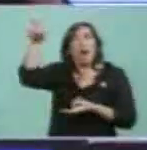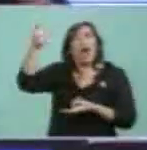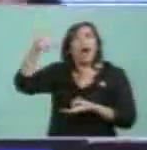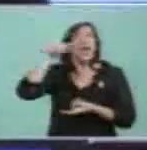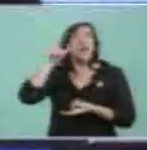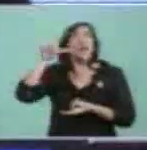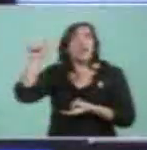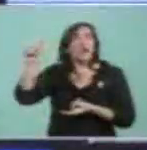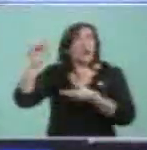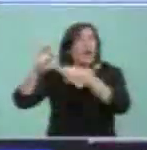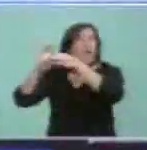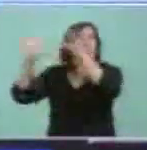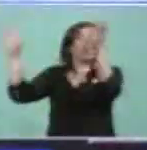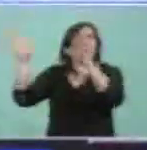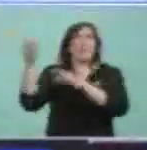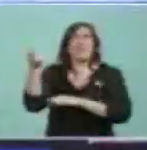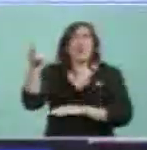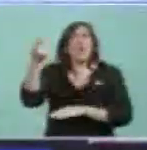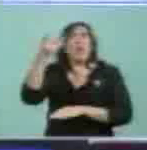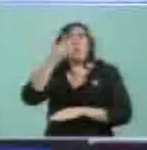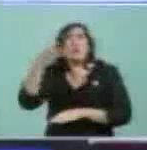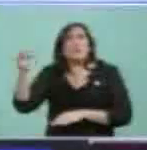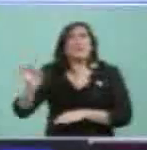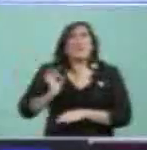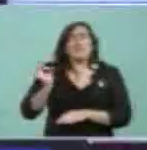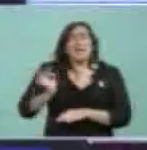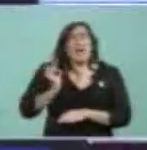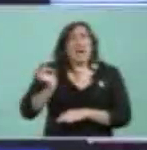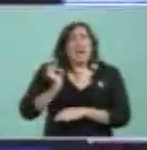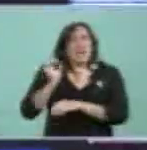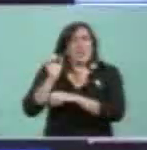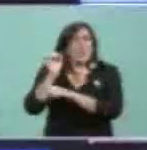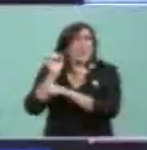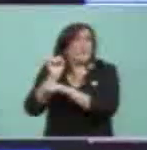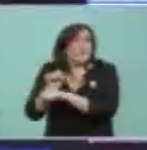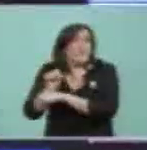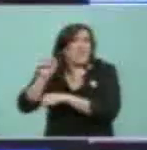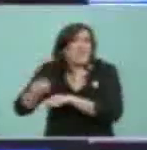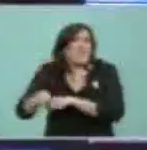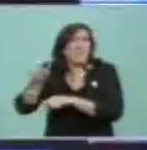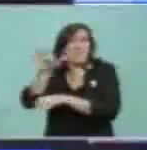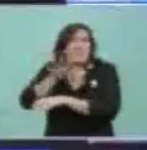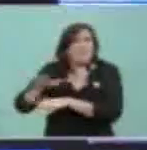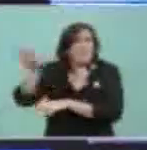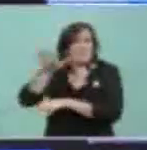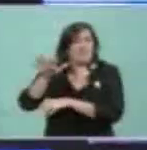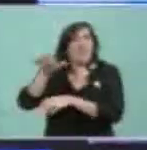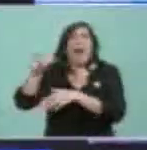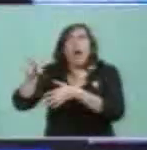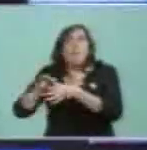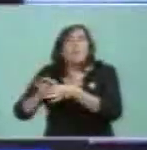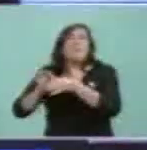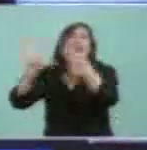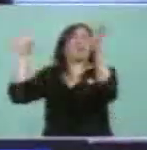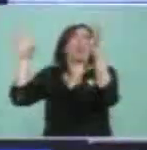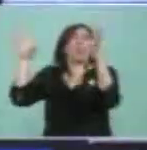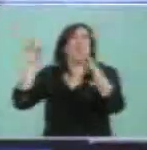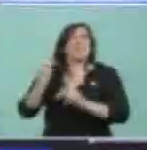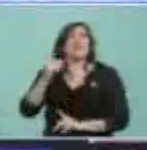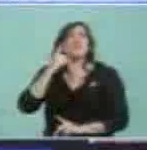400, 500 años de dominación de los portugueses y allí se independizaron justo el mismo día,